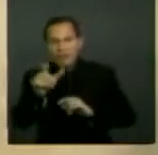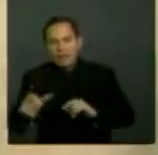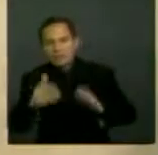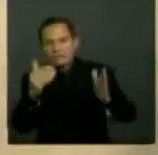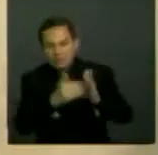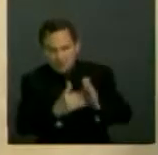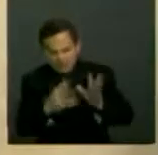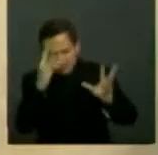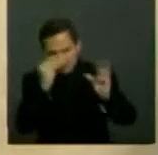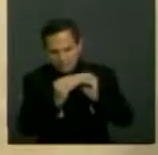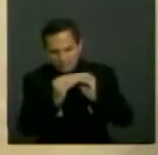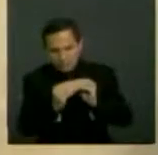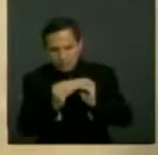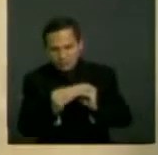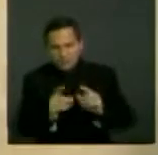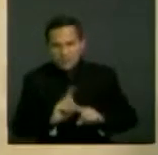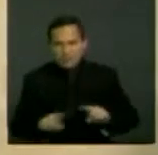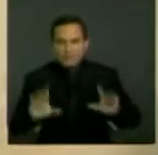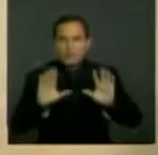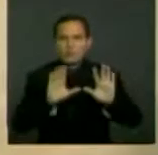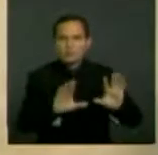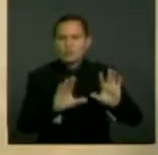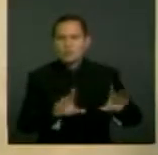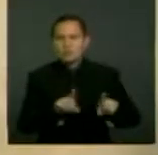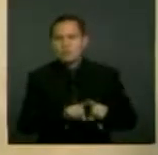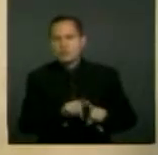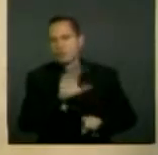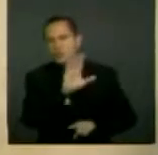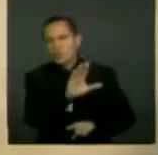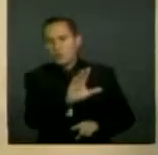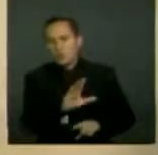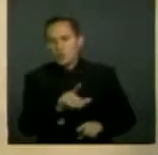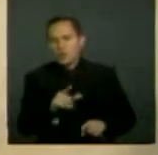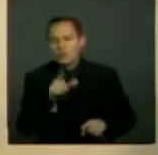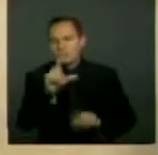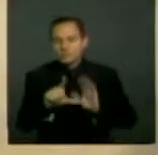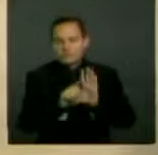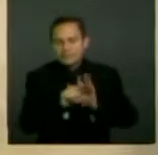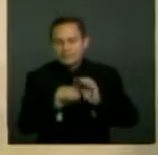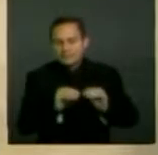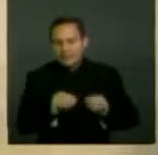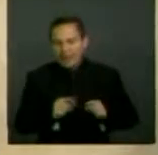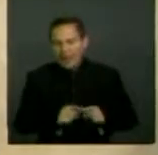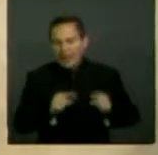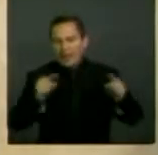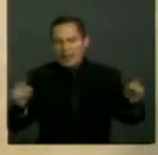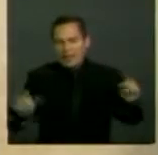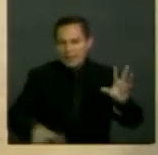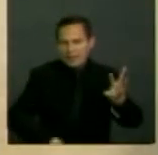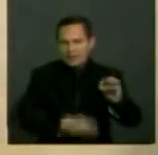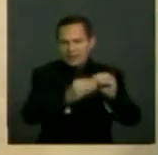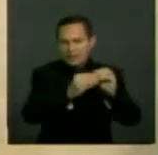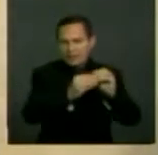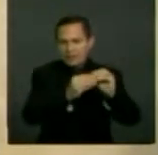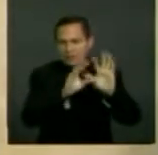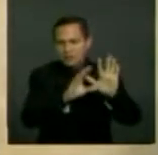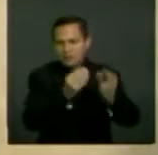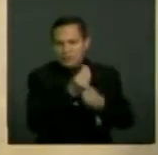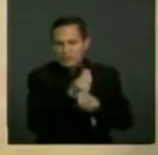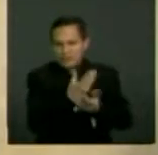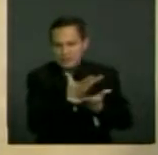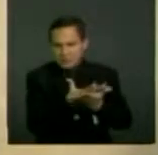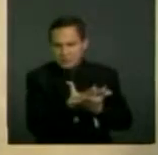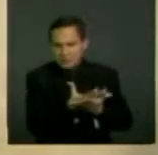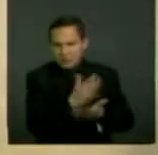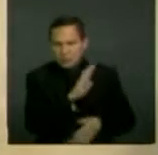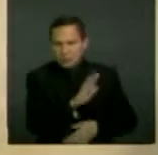pensamos que es de reserva estricta del legislativo ampliar el tipo penal para incluir un nuevo elemento estructural del tipo, que